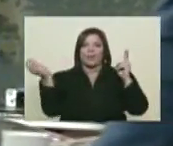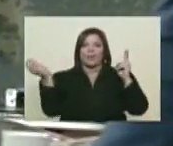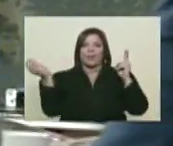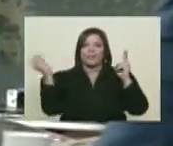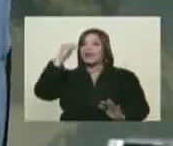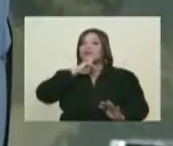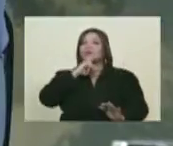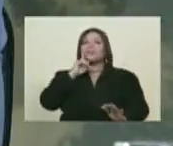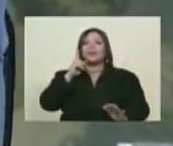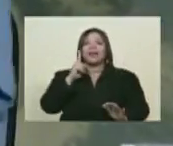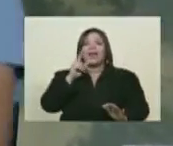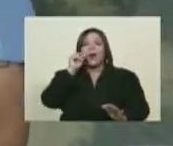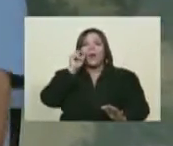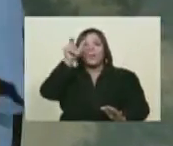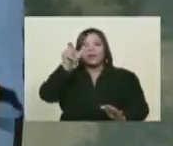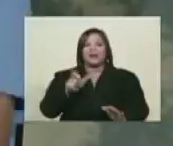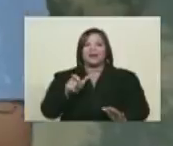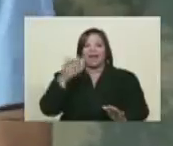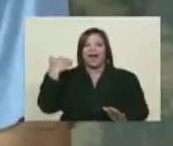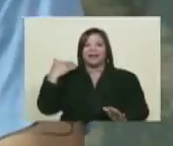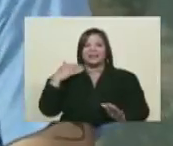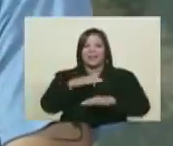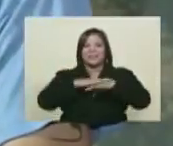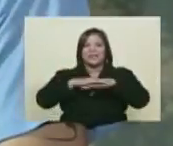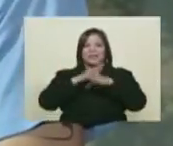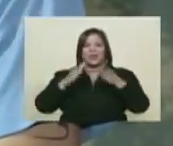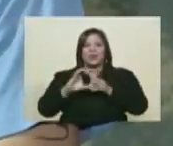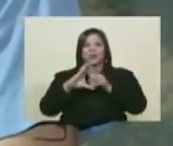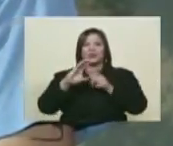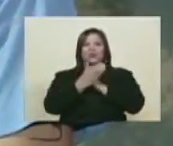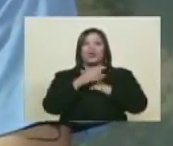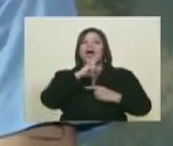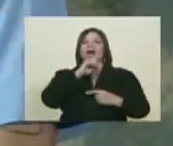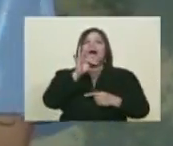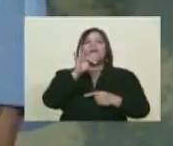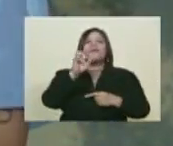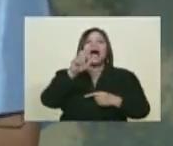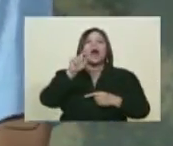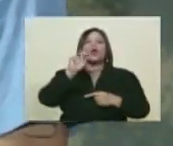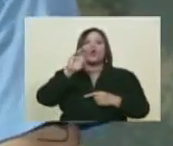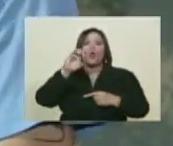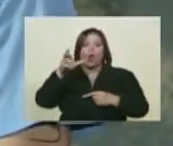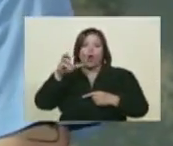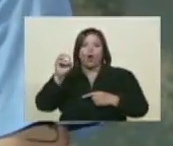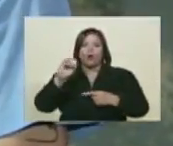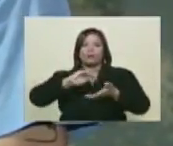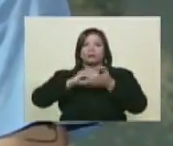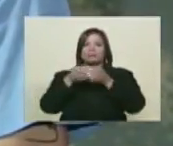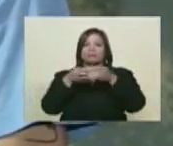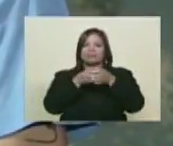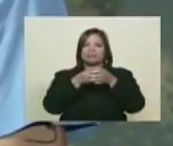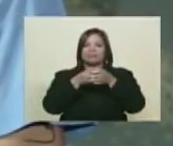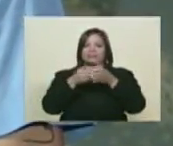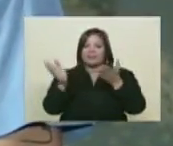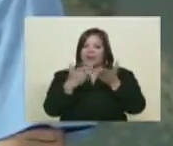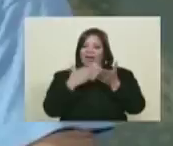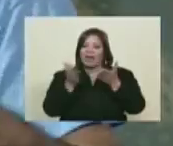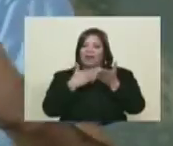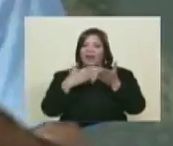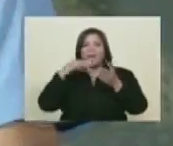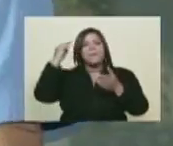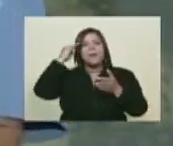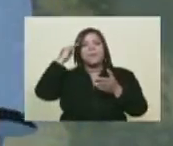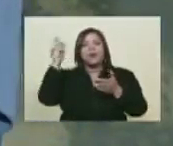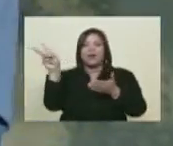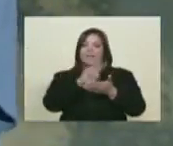o sea eso, esto, y de un trabajo de un equipo que es el equipo del Museo Nacional de Historia, con apoyo del equipo de la revista Memorias de Venezuela,